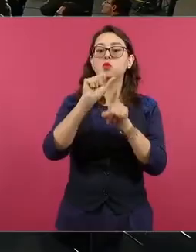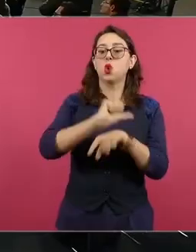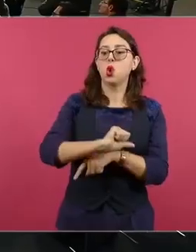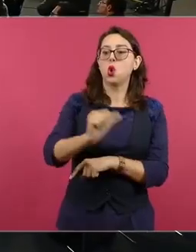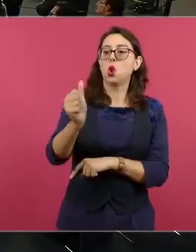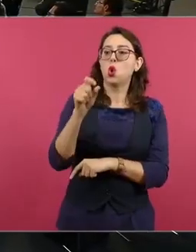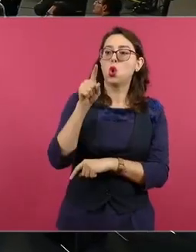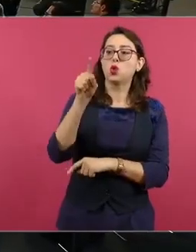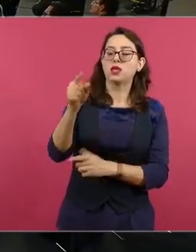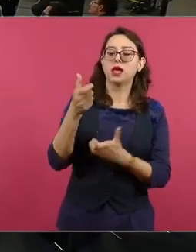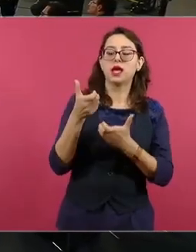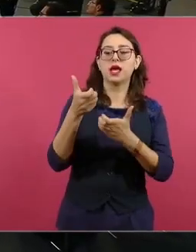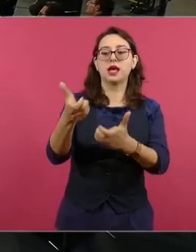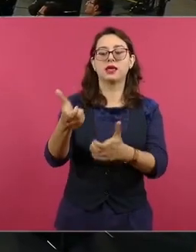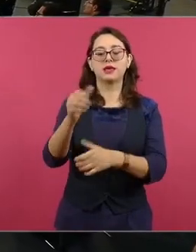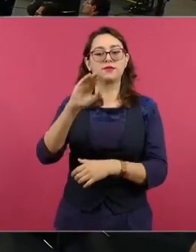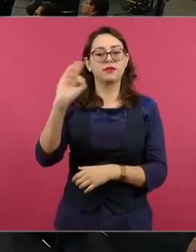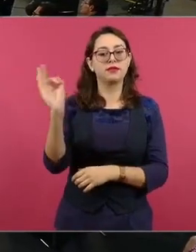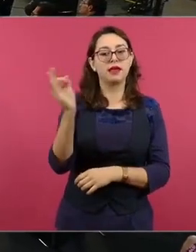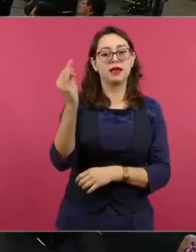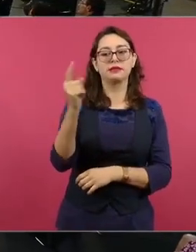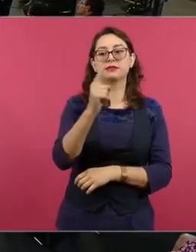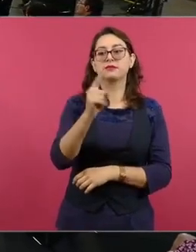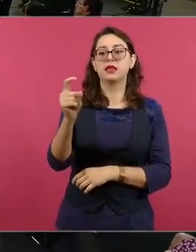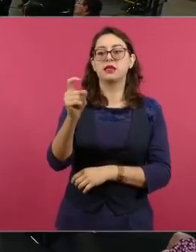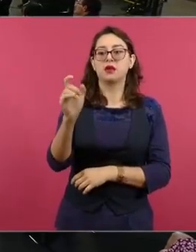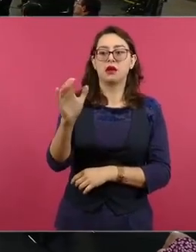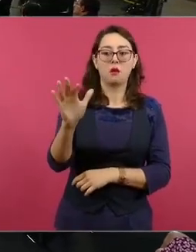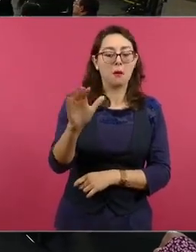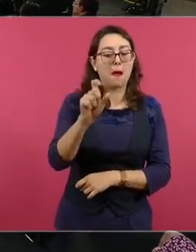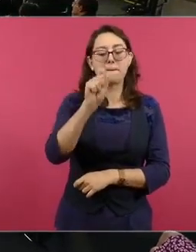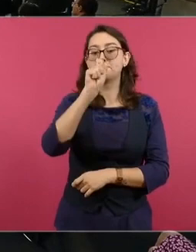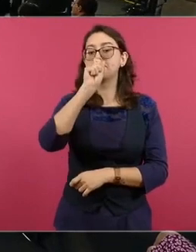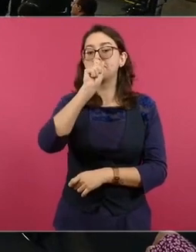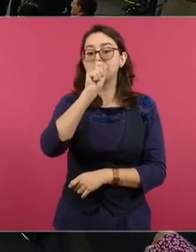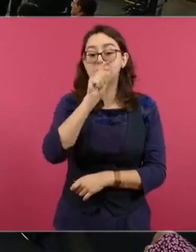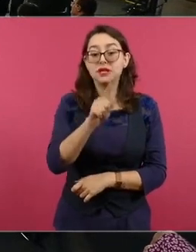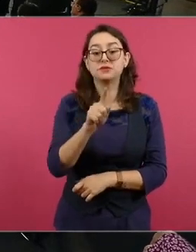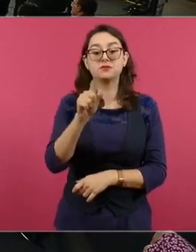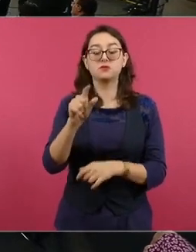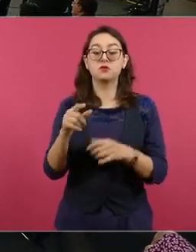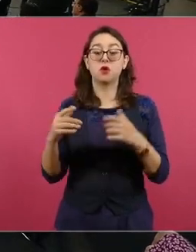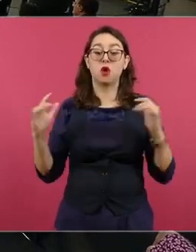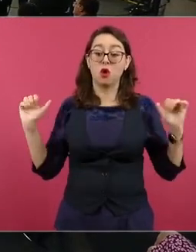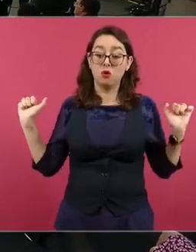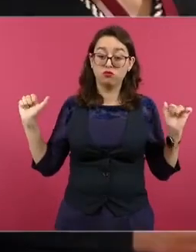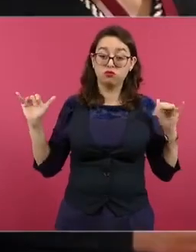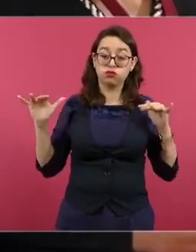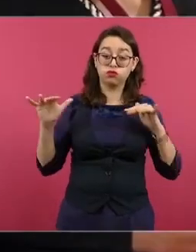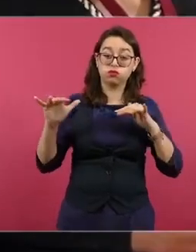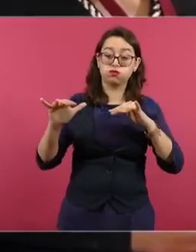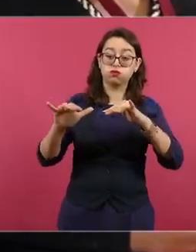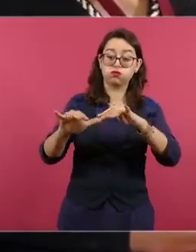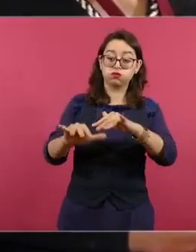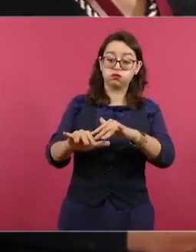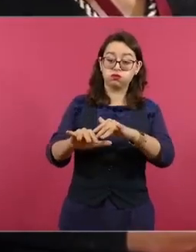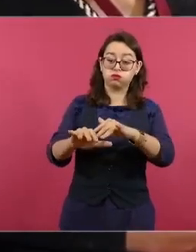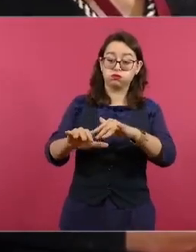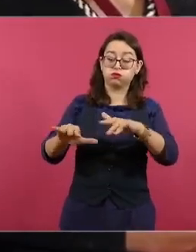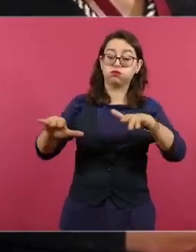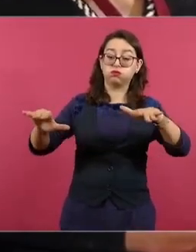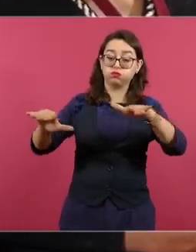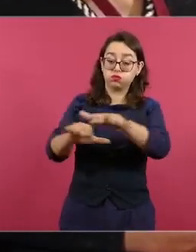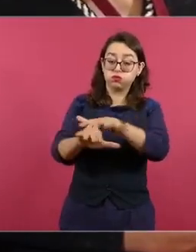federal 150. Hay momentos en los que usuarios hacen filas de hasta dos horas para cruzar la